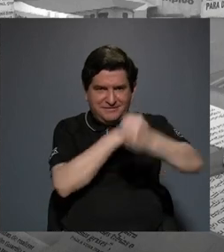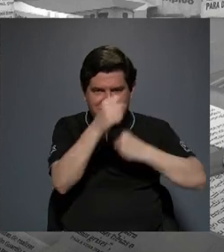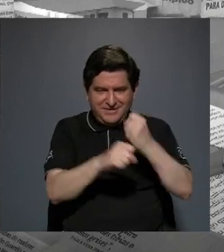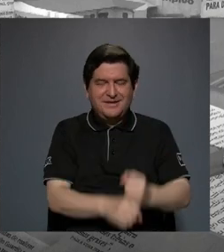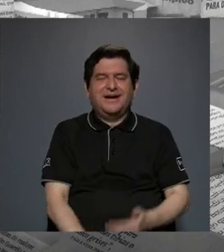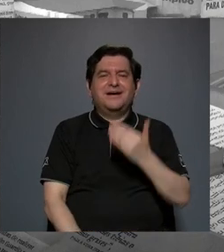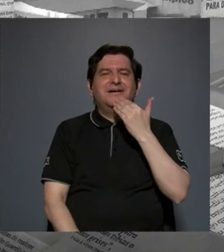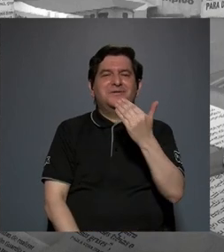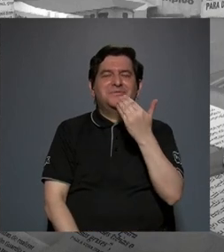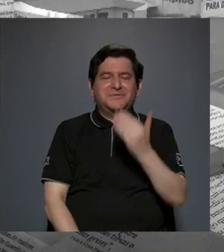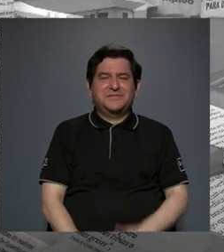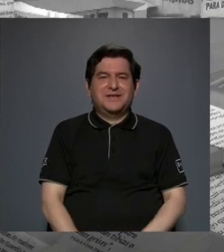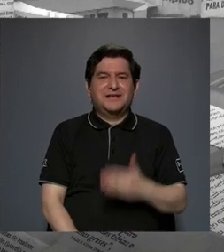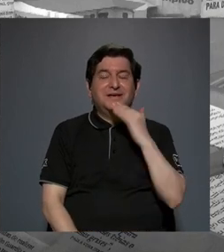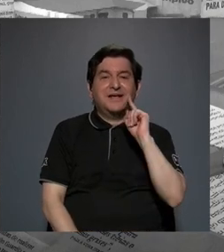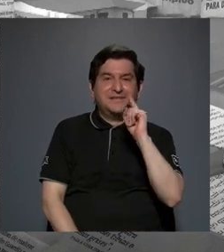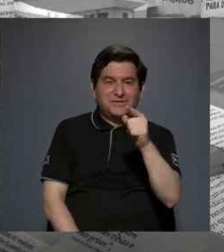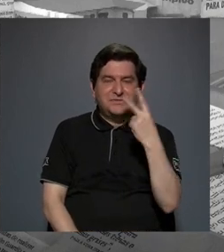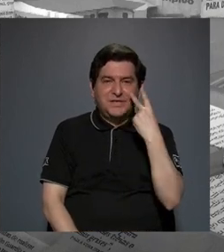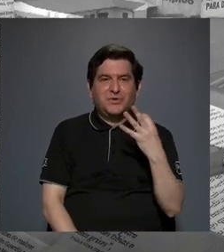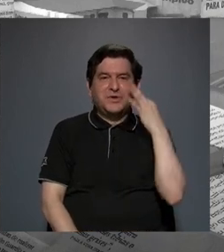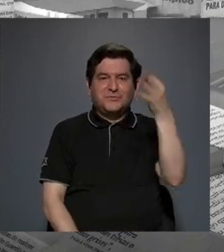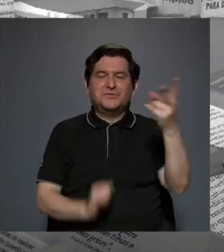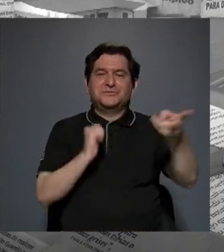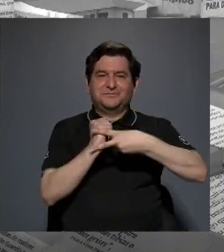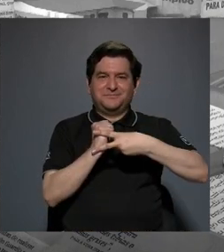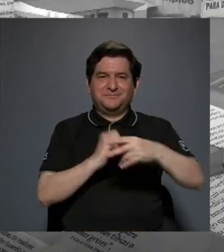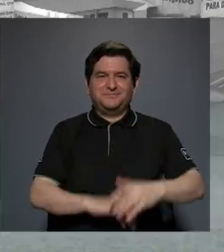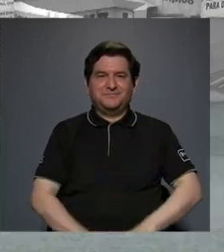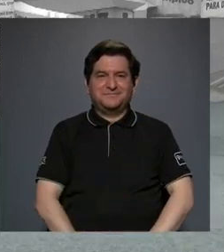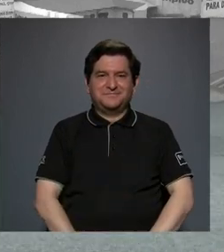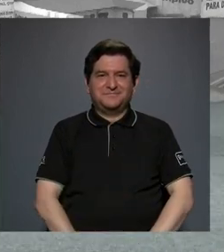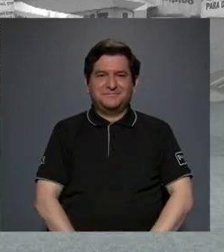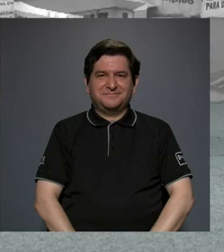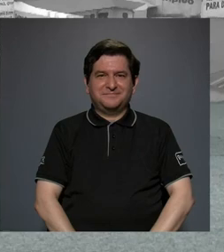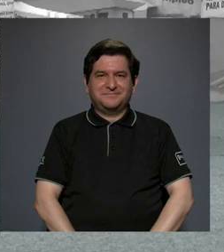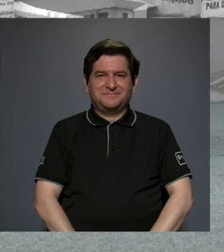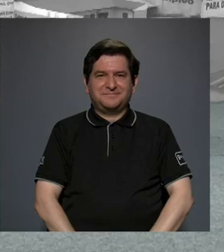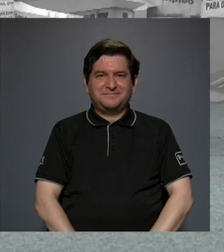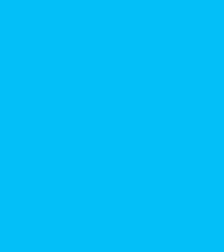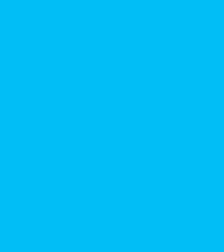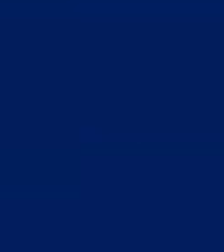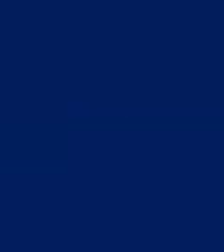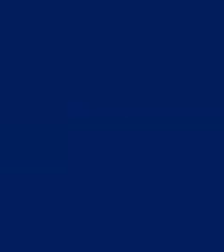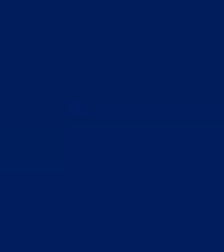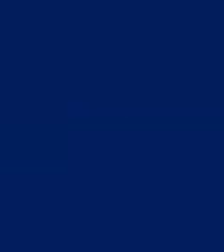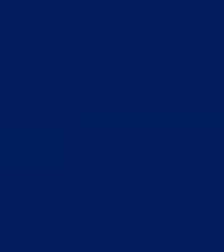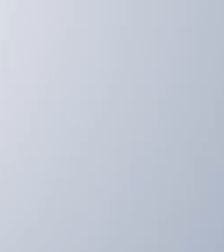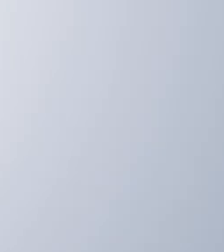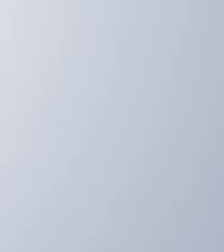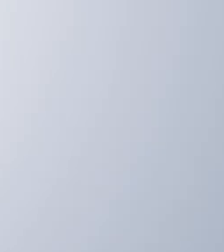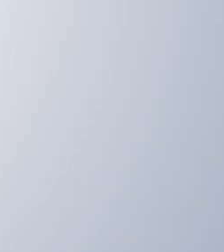año muchas gracias y gracias a ustedes nos vemos la próxima vez y